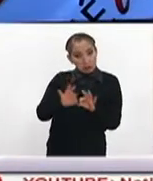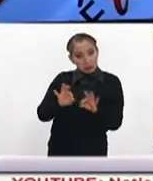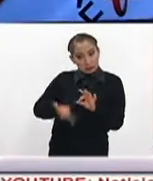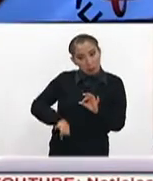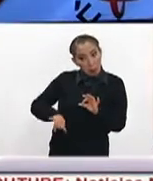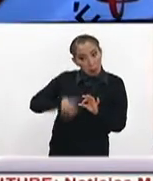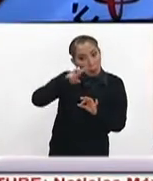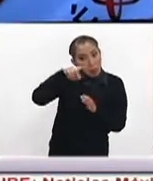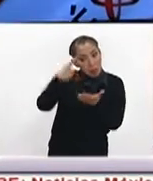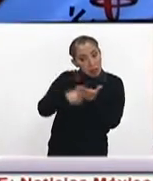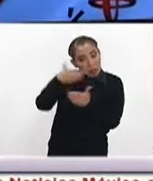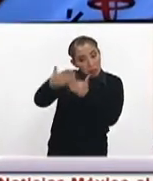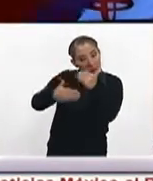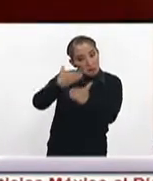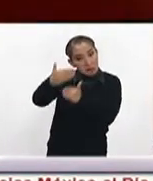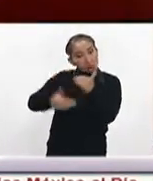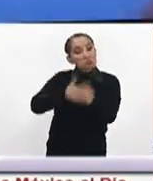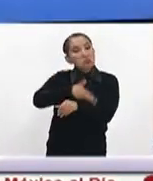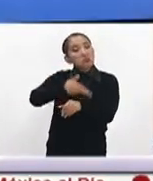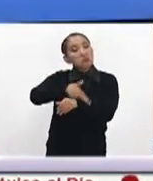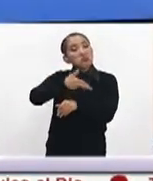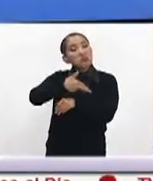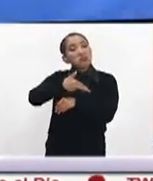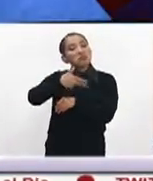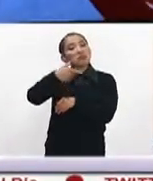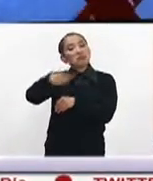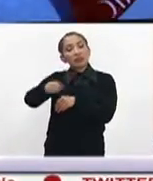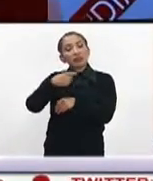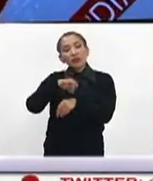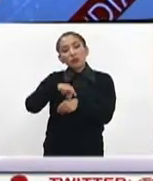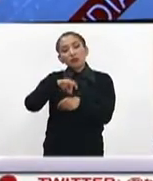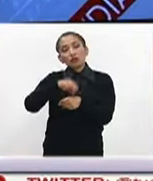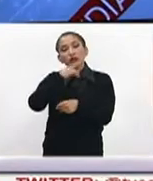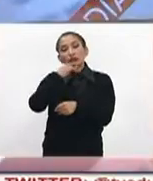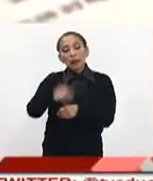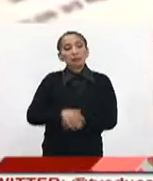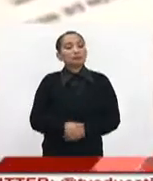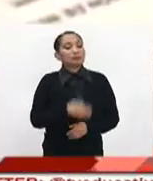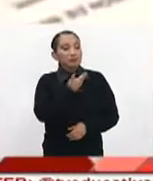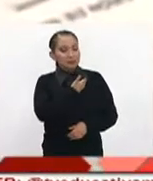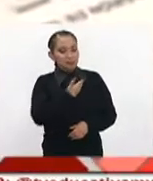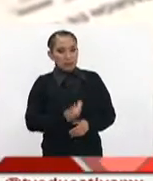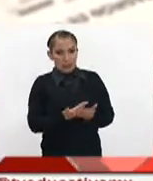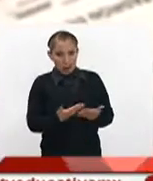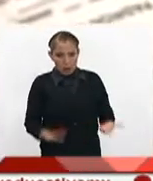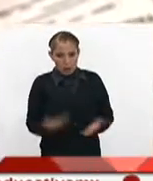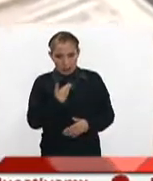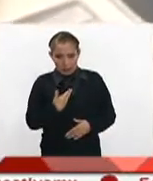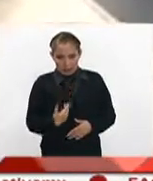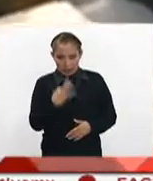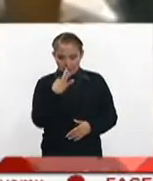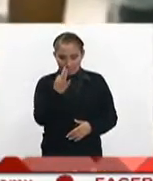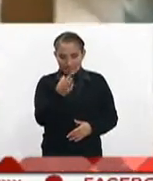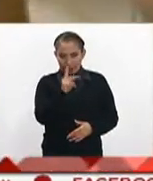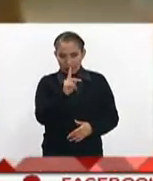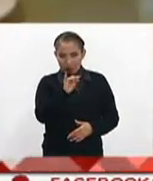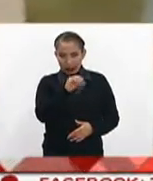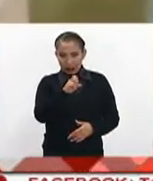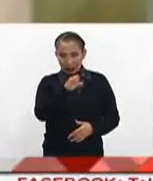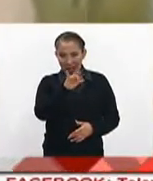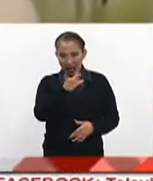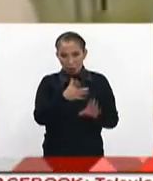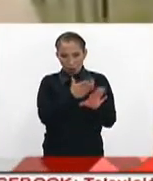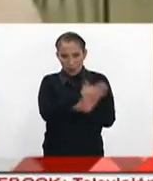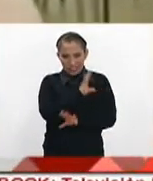interesante dentro del proceso electoral en Chile. Bueno, el hoy presidente electo Piñera durante la